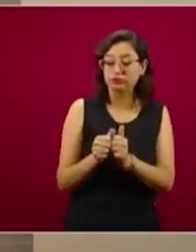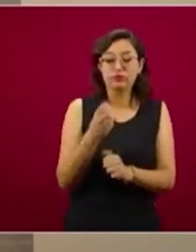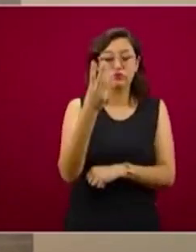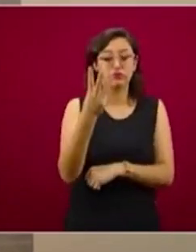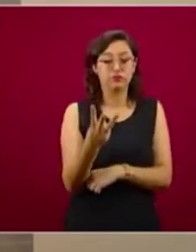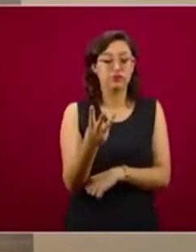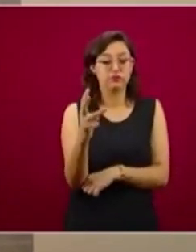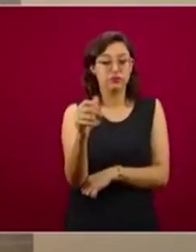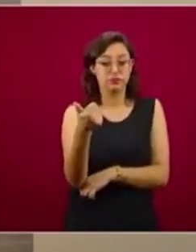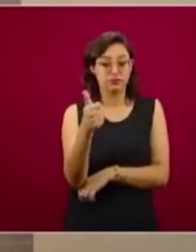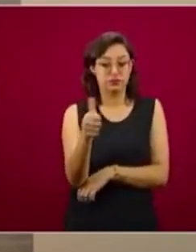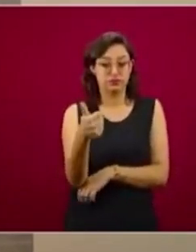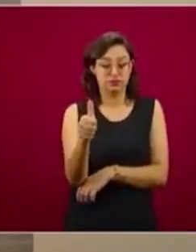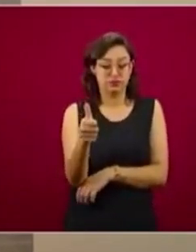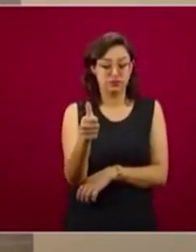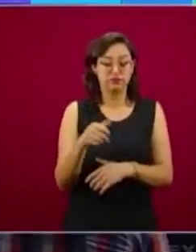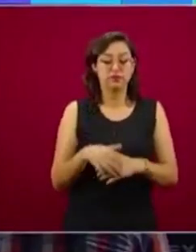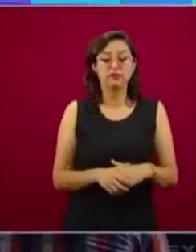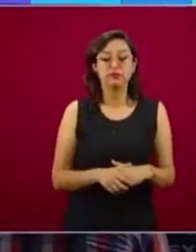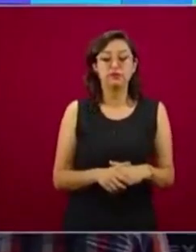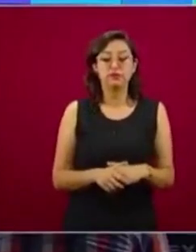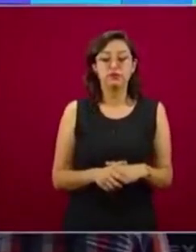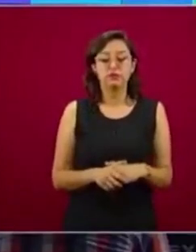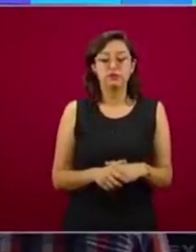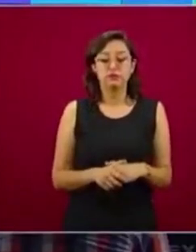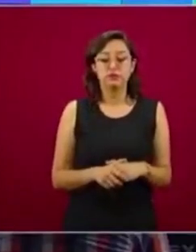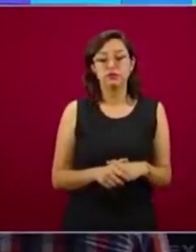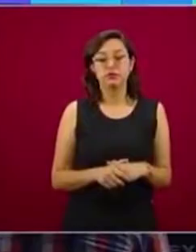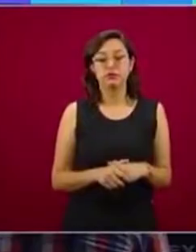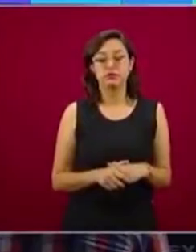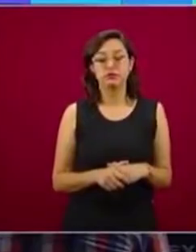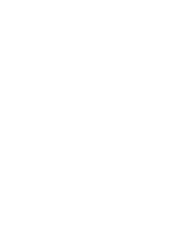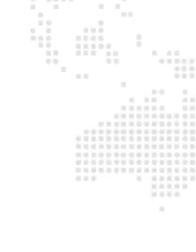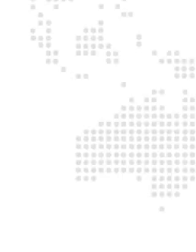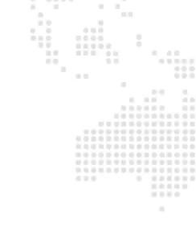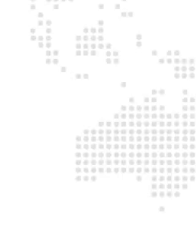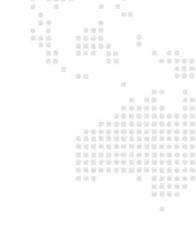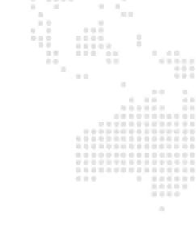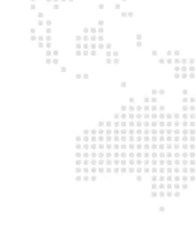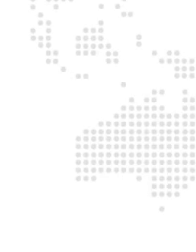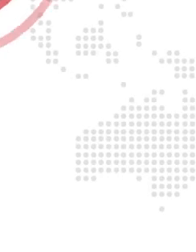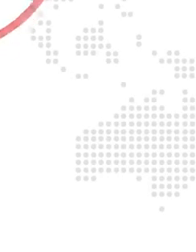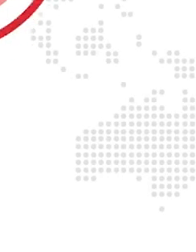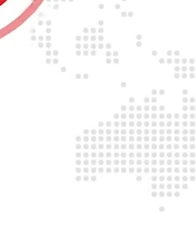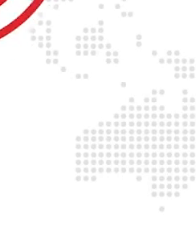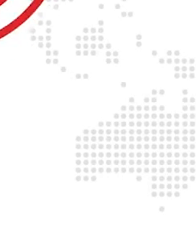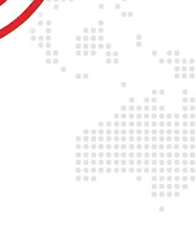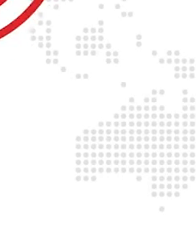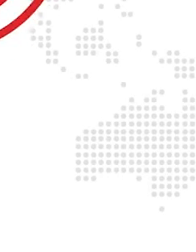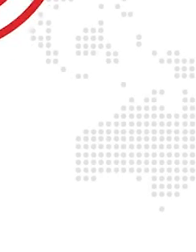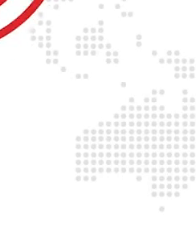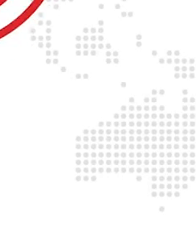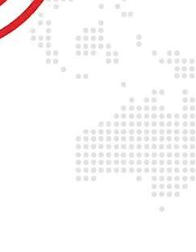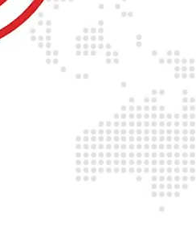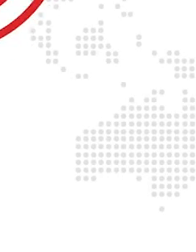personas que están en rezago. Y en educación superior… ¡Suscríbete al canal!